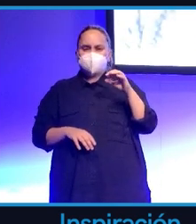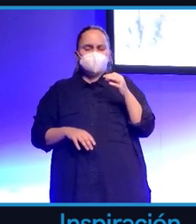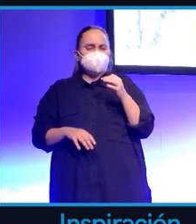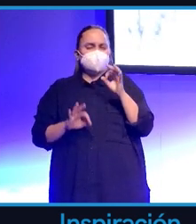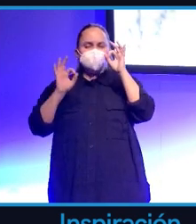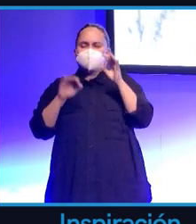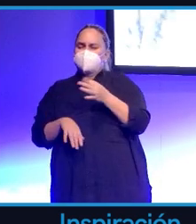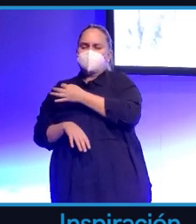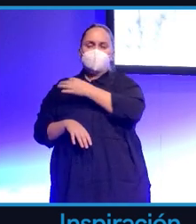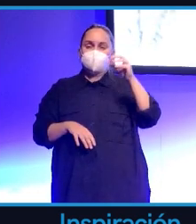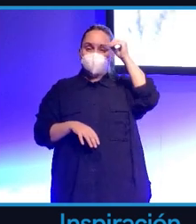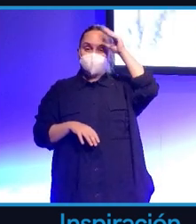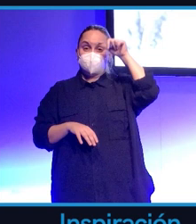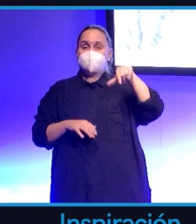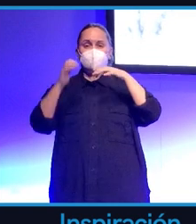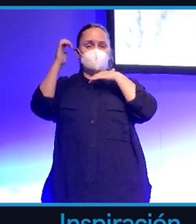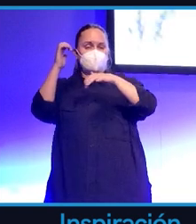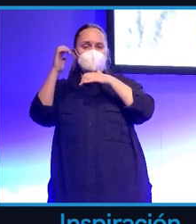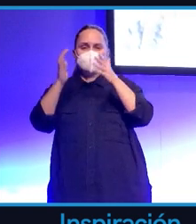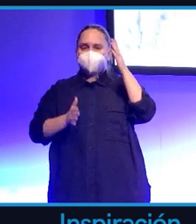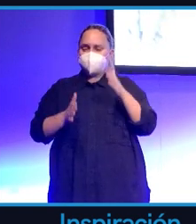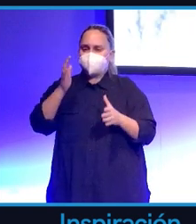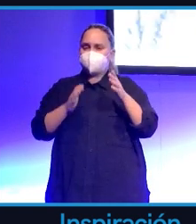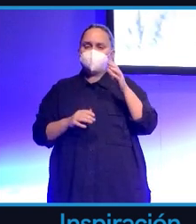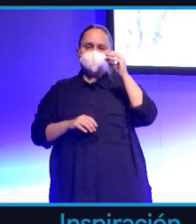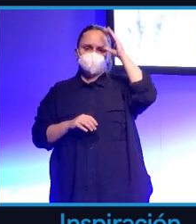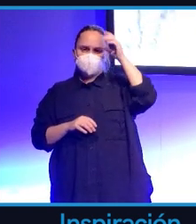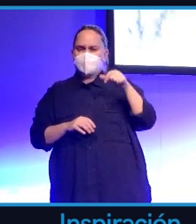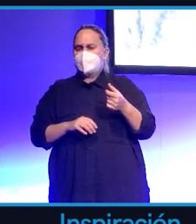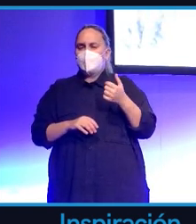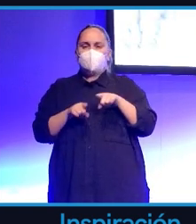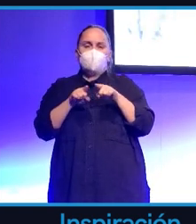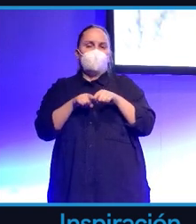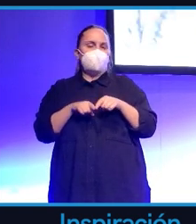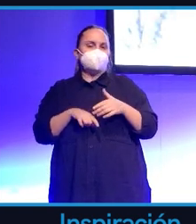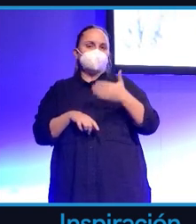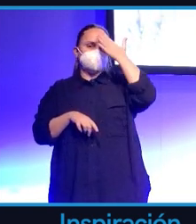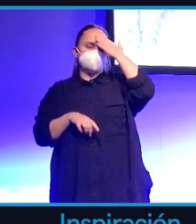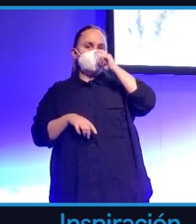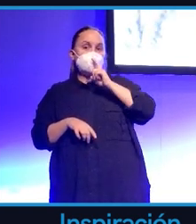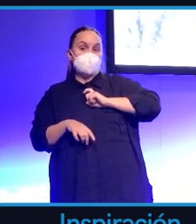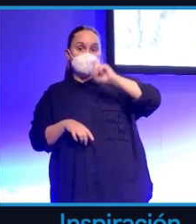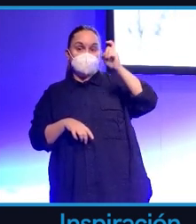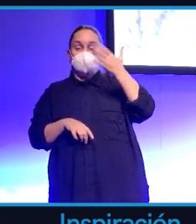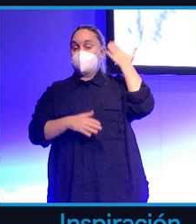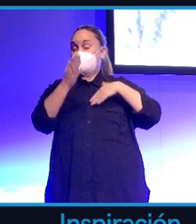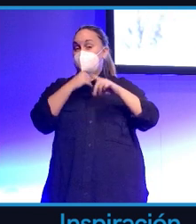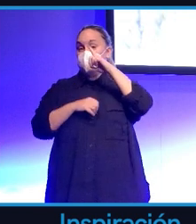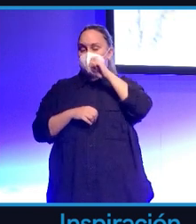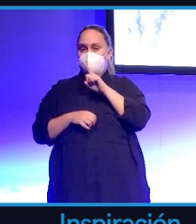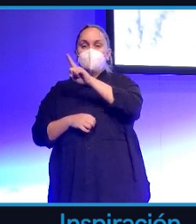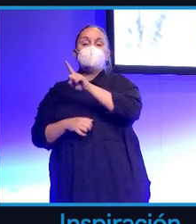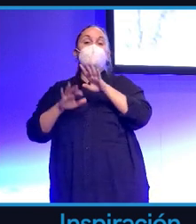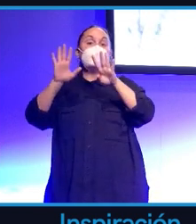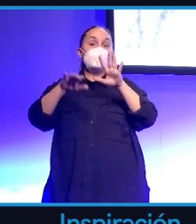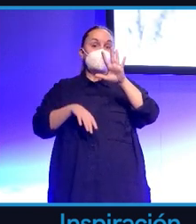la computación, de la informática y de la inteligencia artificial. Él ya hablaba en el año 51 del siglo pasado de que